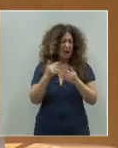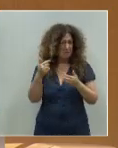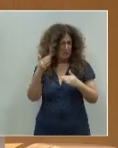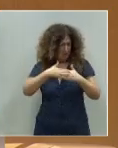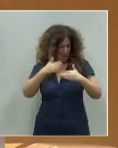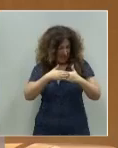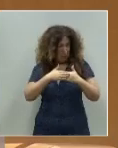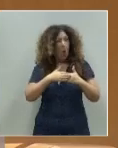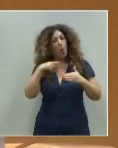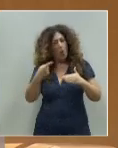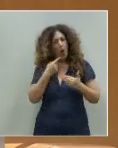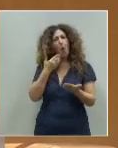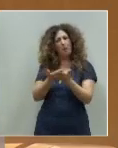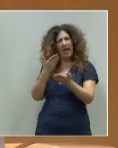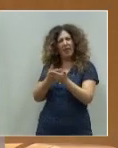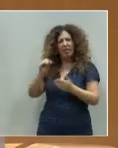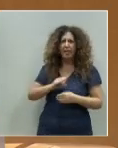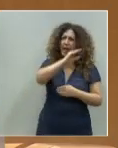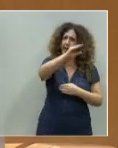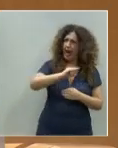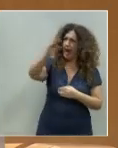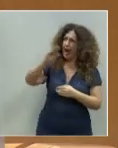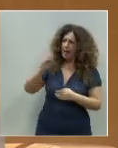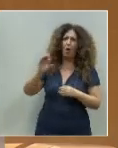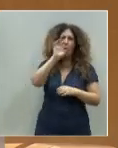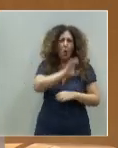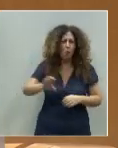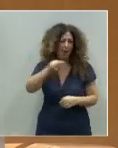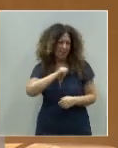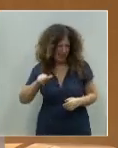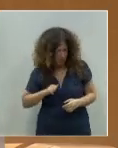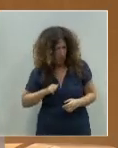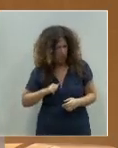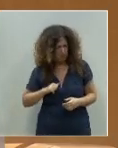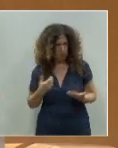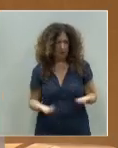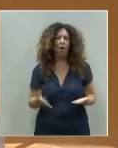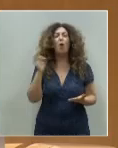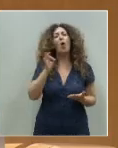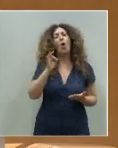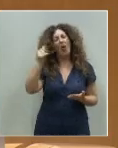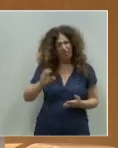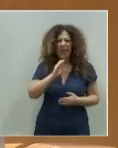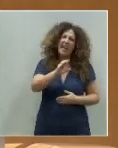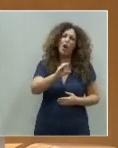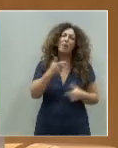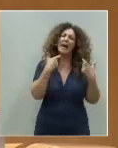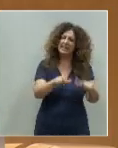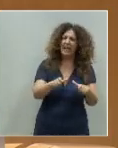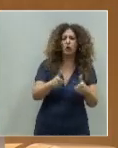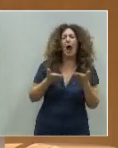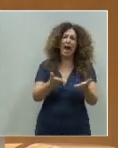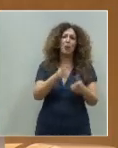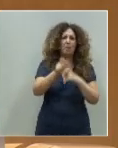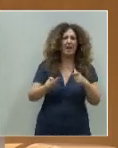destine más dinero a las comunidades autónomas, más dinero a ayudas a los sectores y personas más castigadas, y esto o